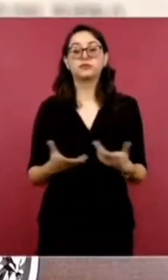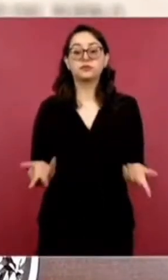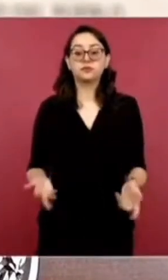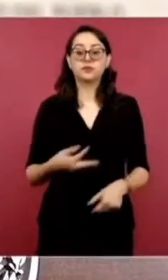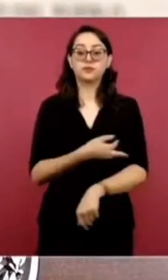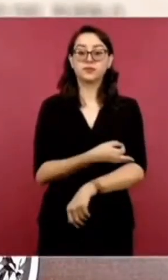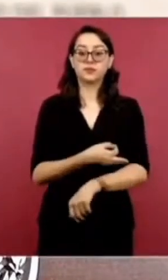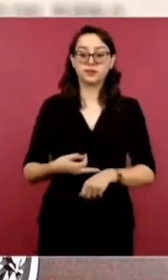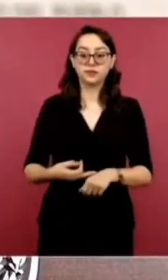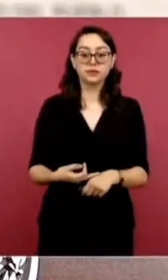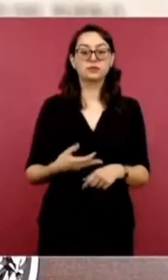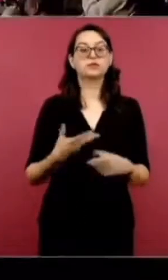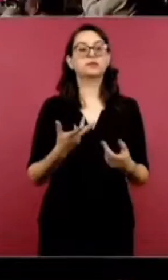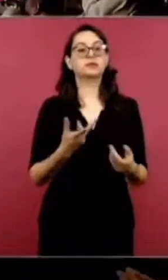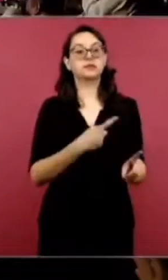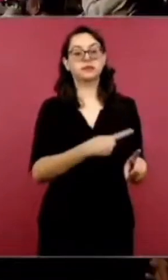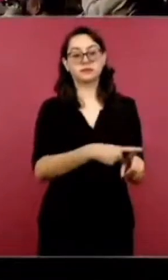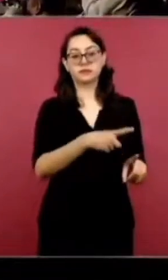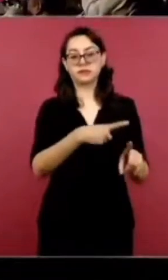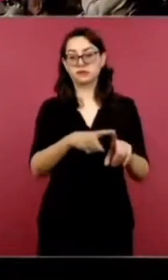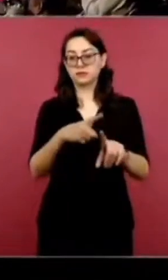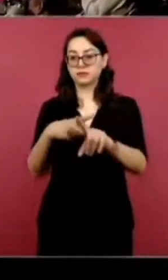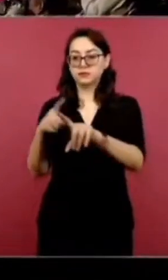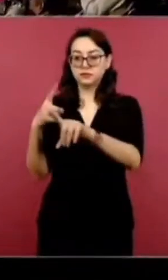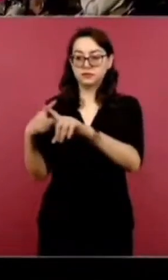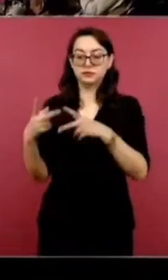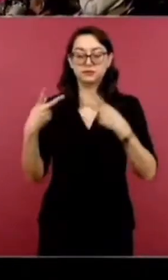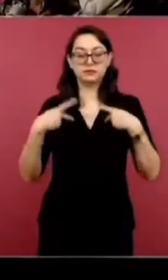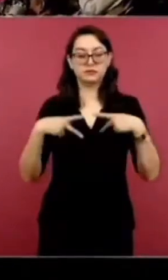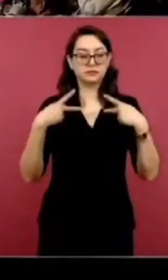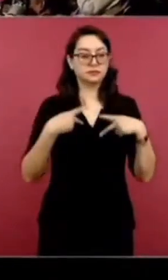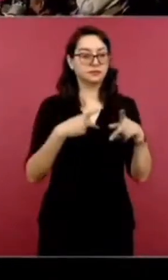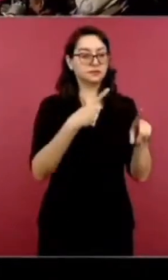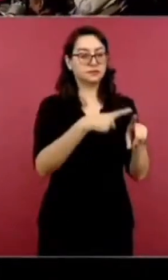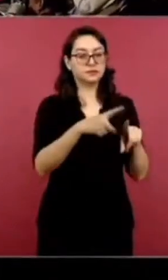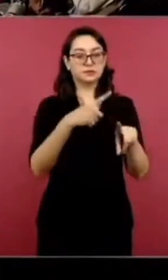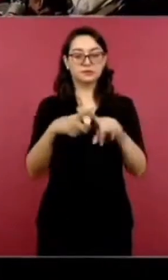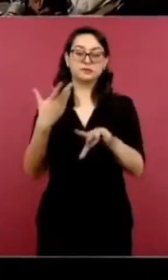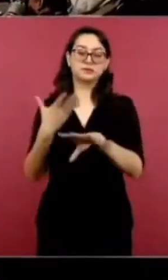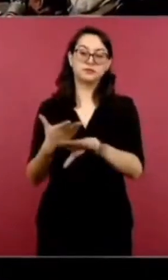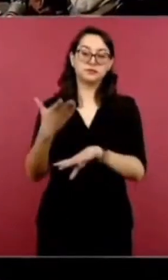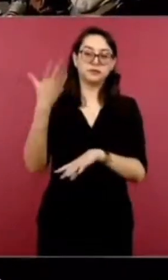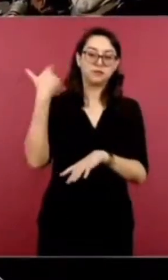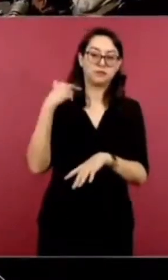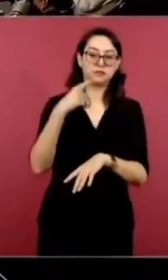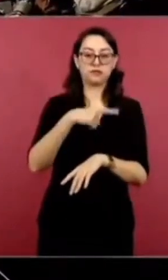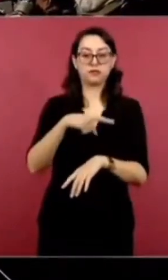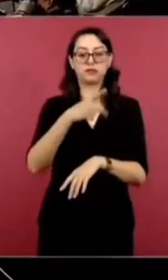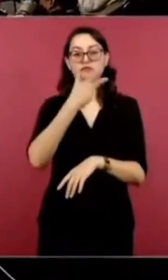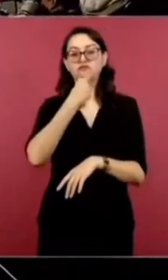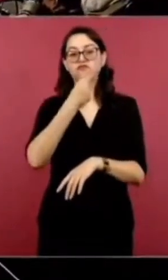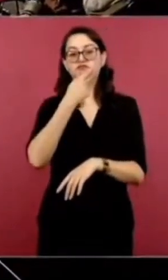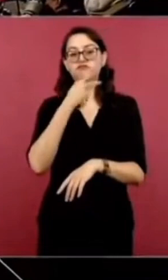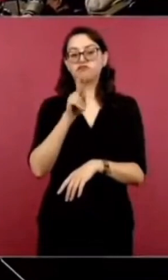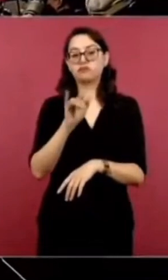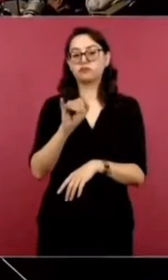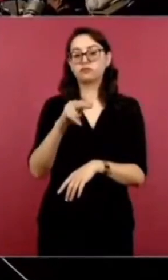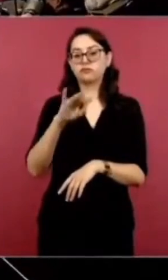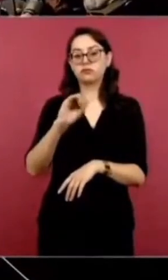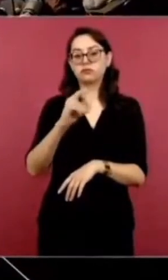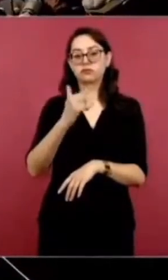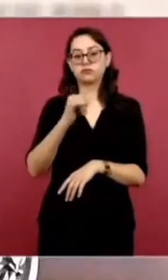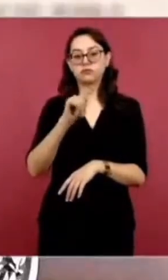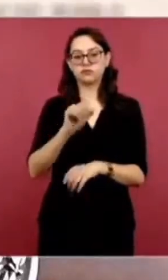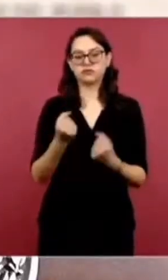familiares de desaparecidos de las víctimas de la dictadura de Pinochet, además de invitados